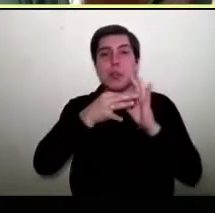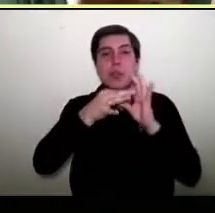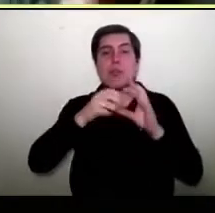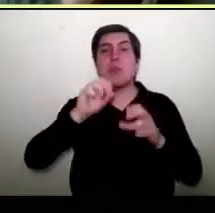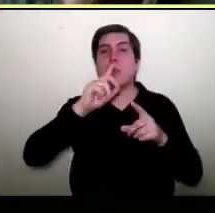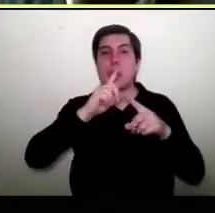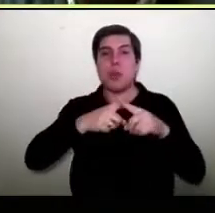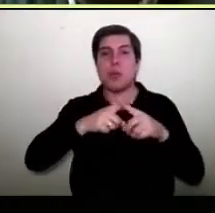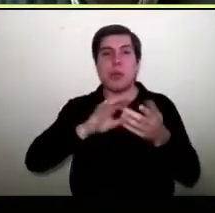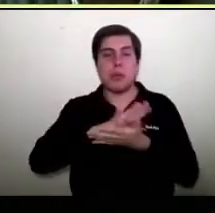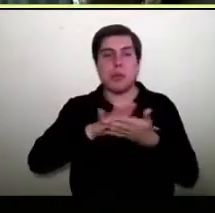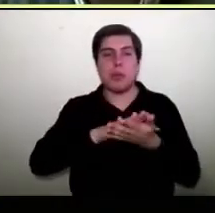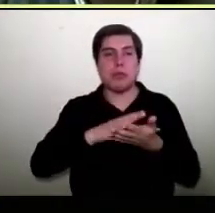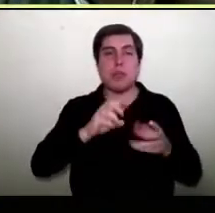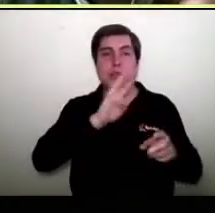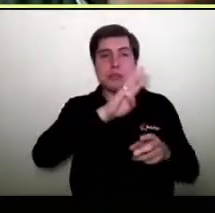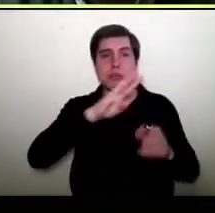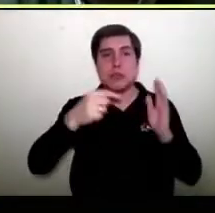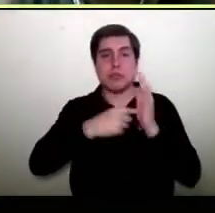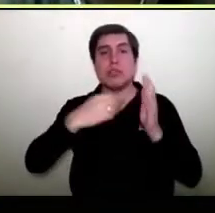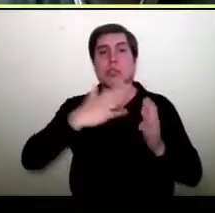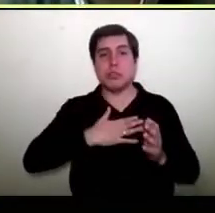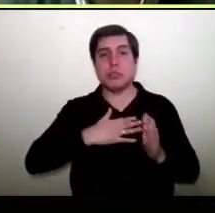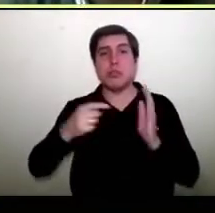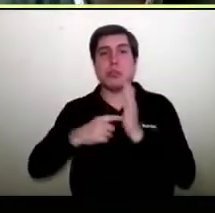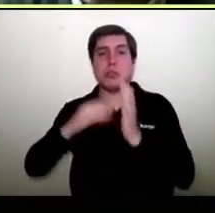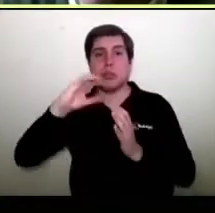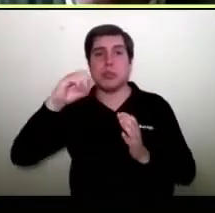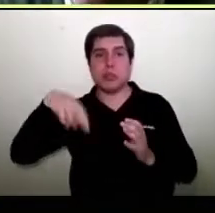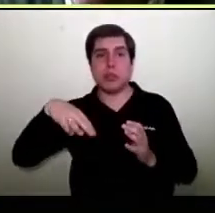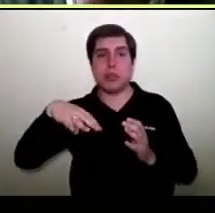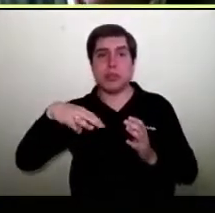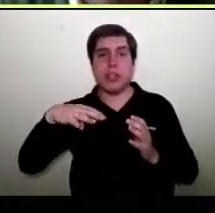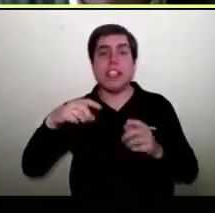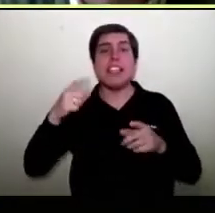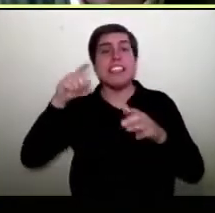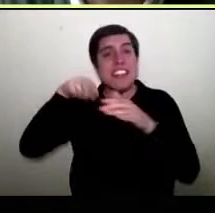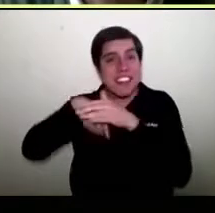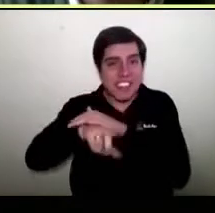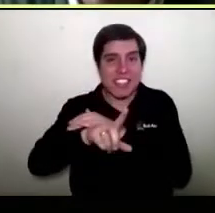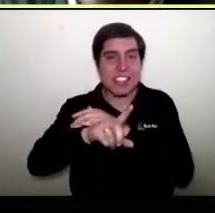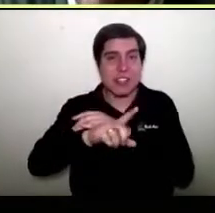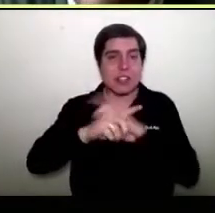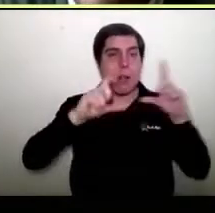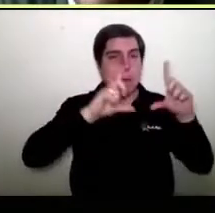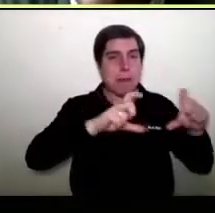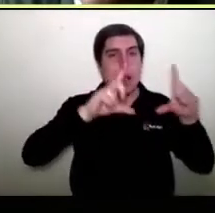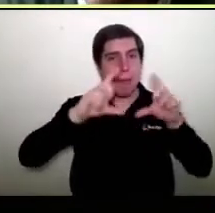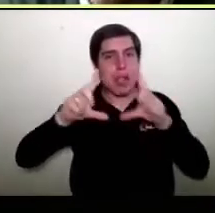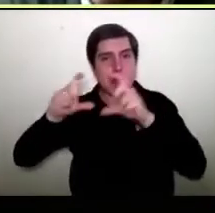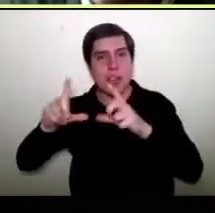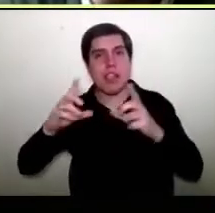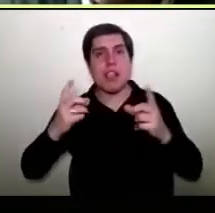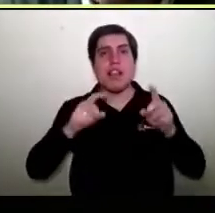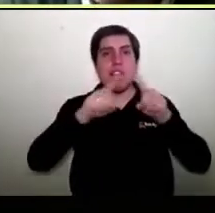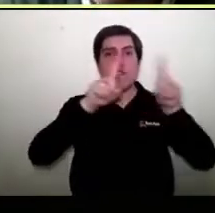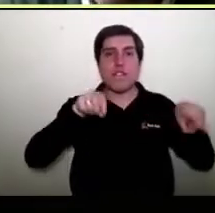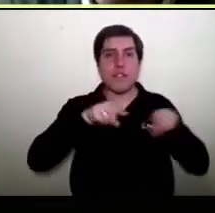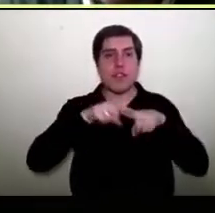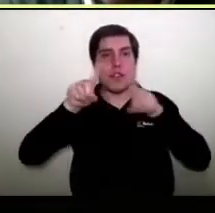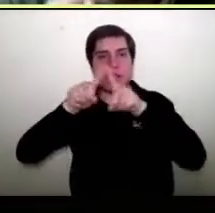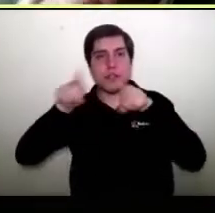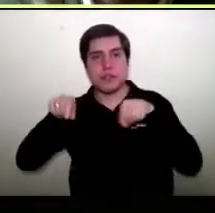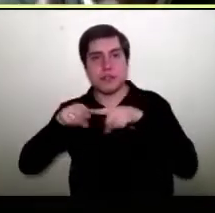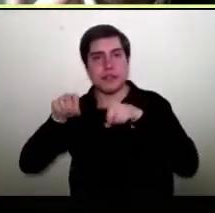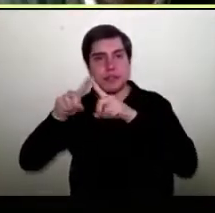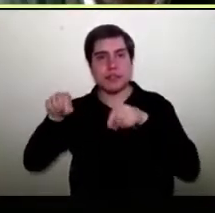.tu.com y todas tus páginas están dentro de un sitio. Después podemos conceptar qué